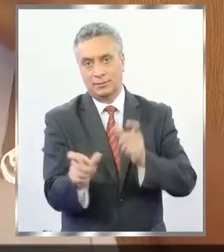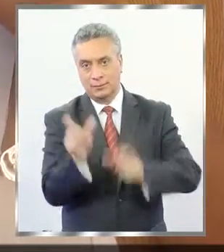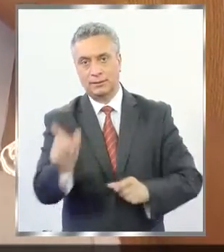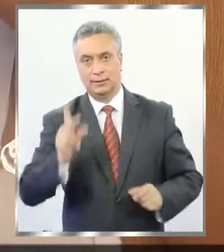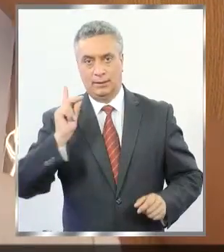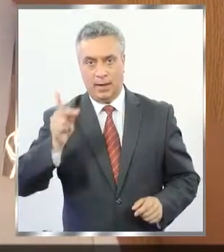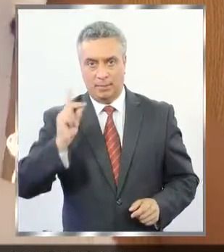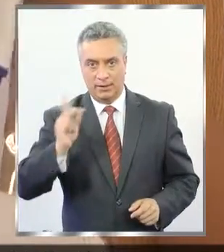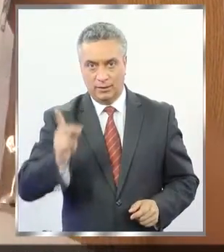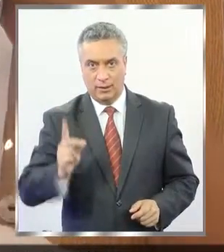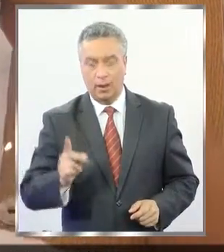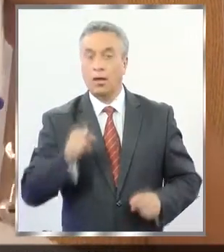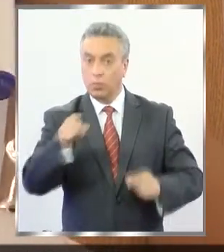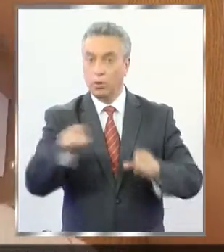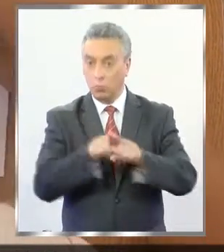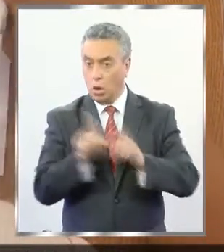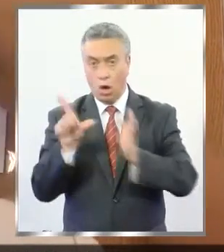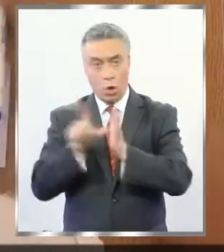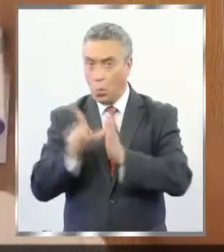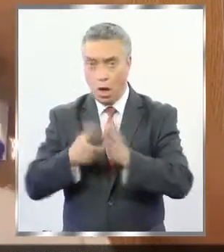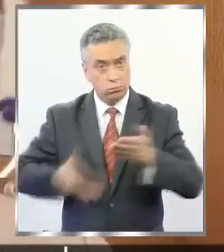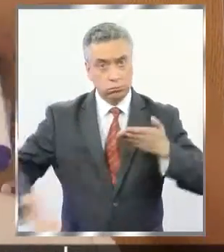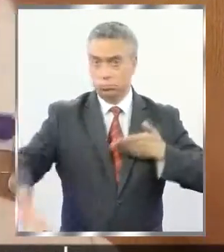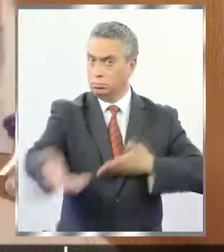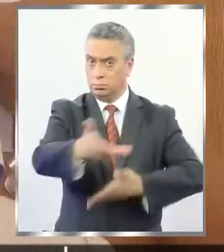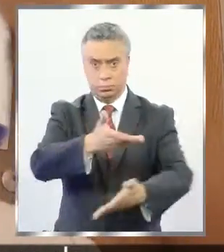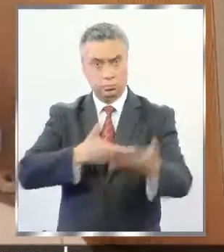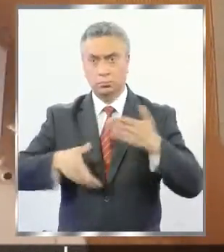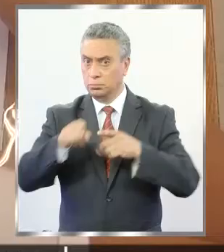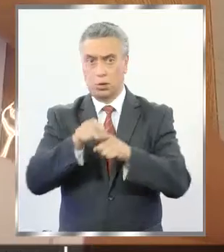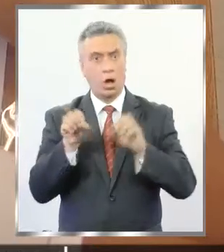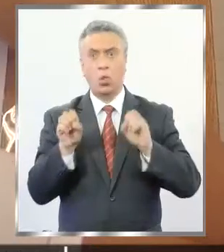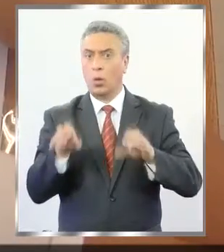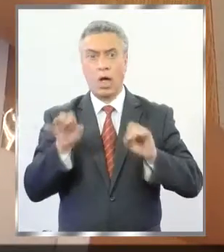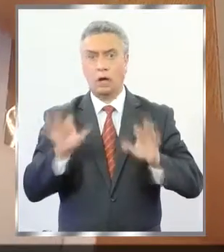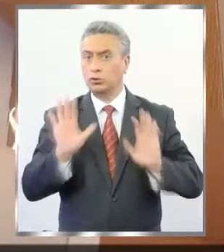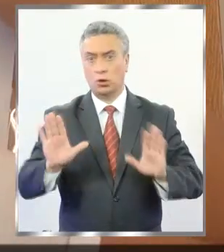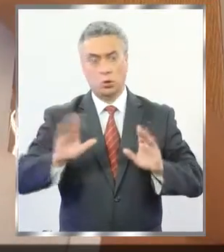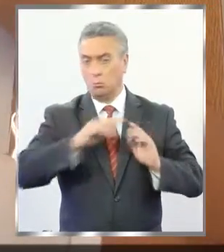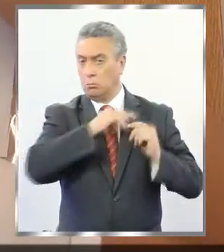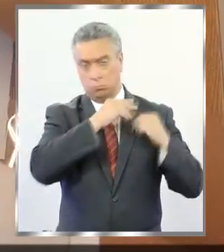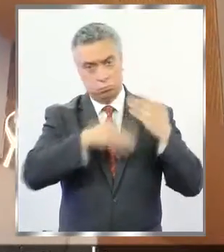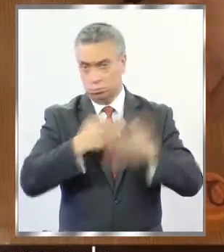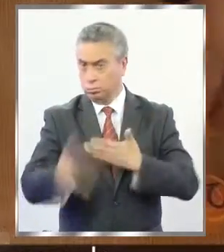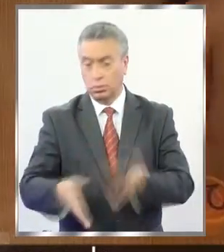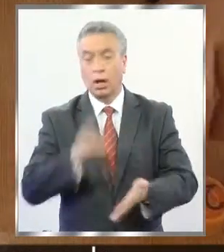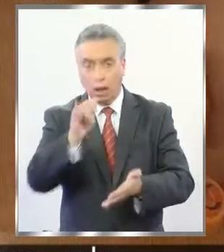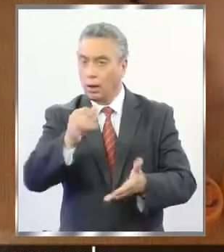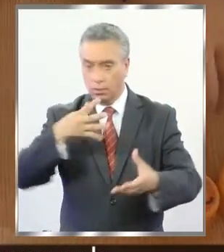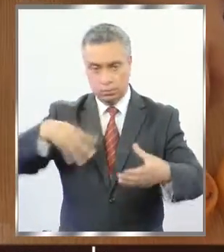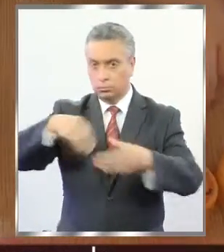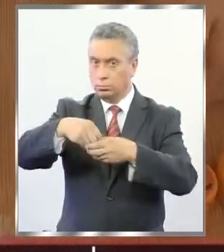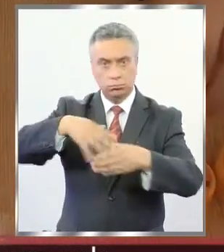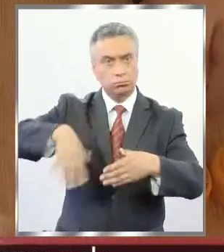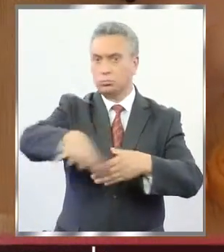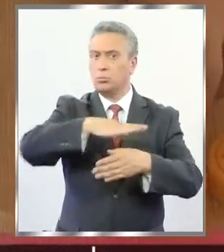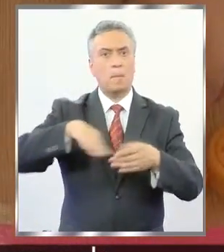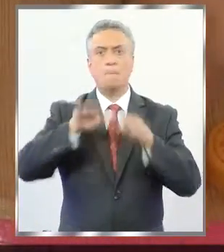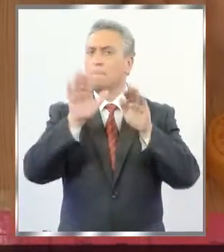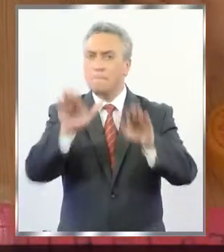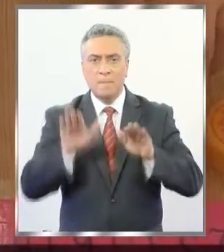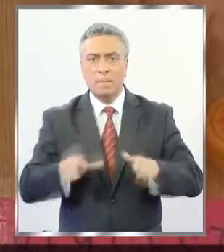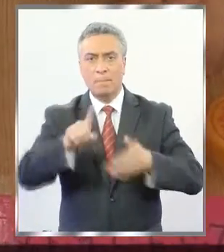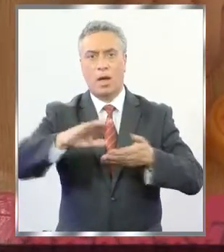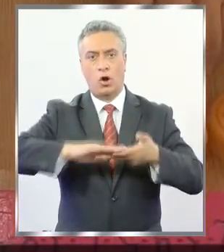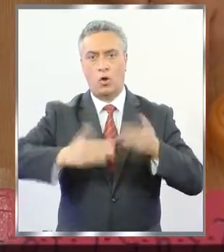discapacidad, donde se comparten espacios comunes, se desenvuelven con alumnos de educación regular y se mezclan como parte de una